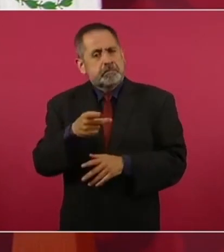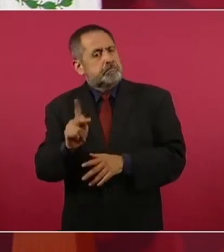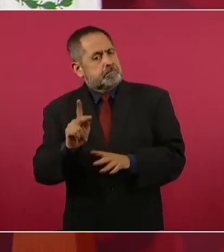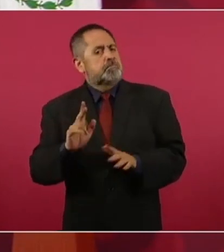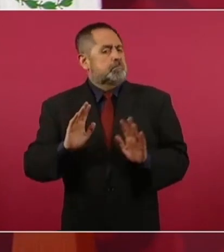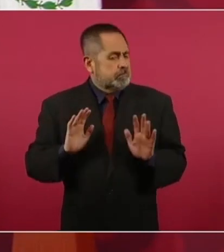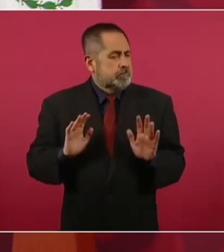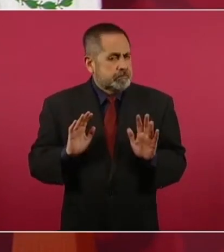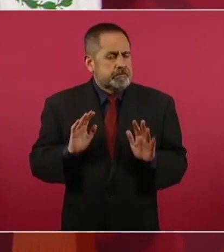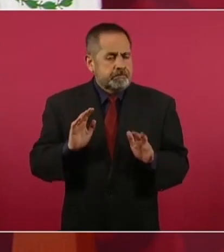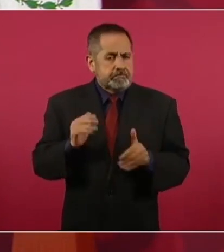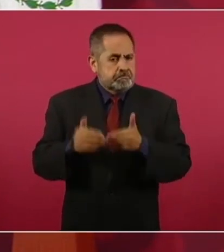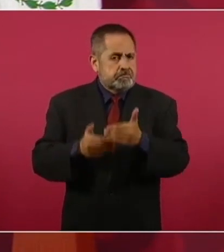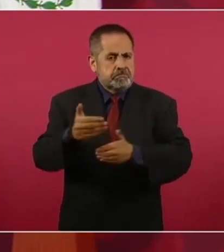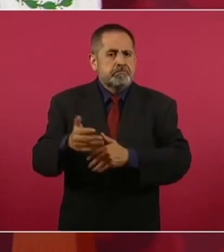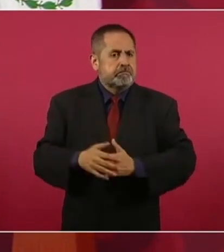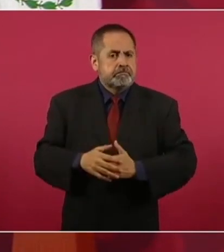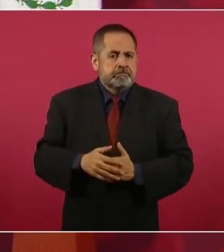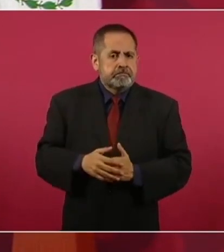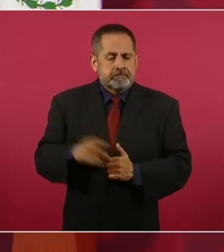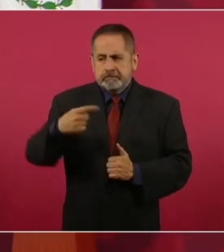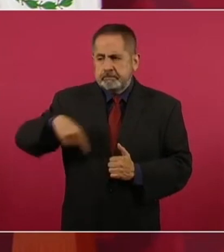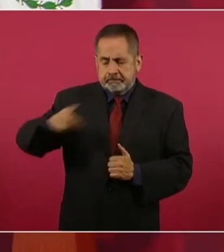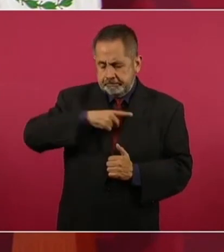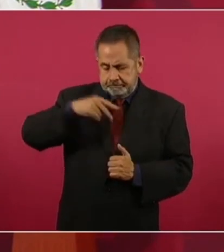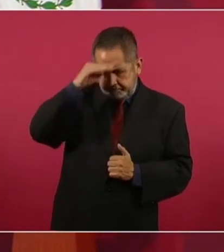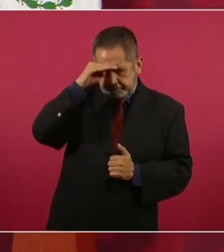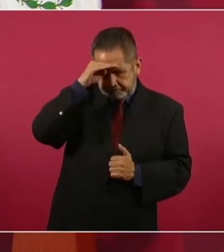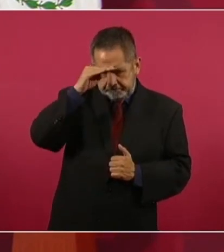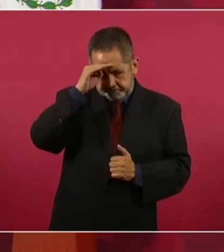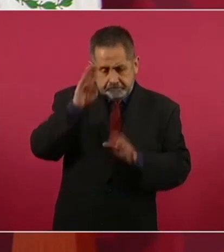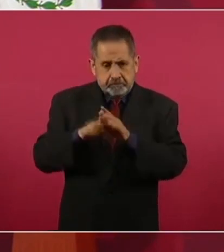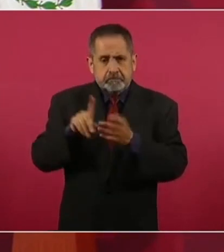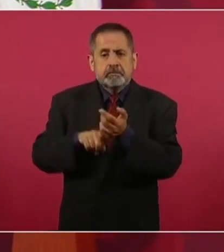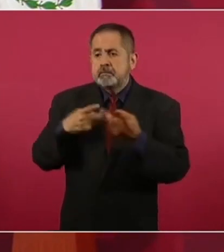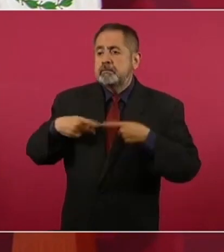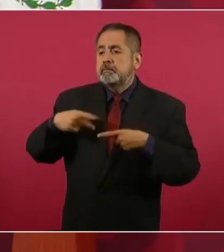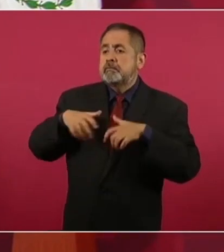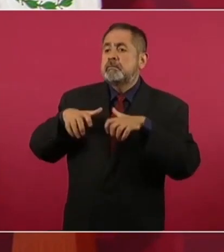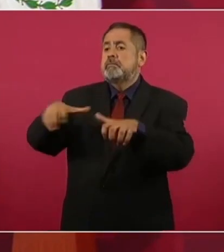pensar en la gente.